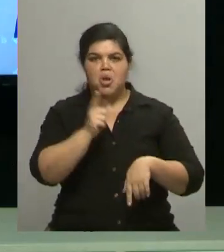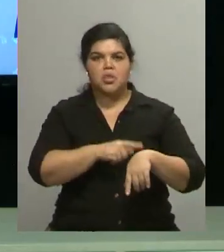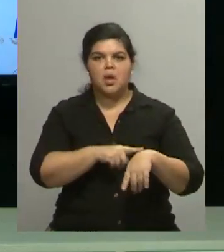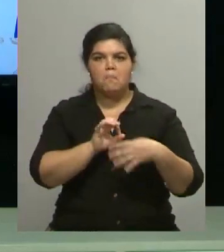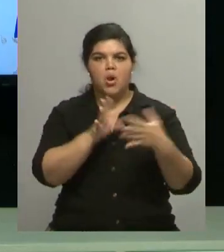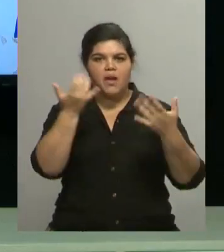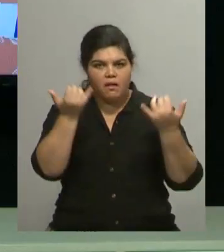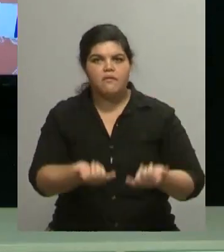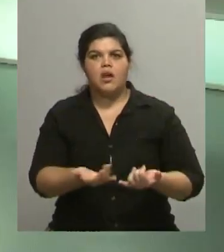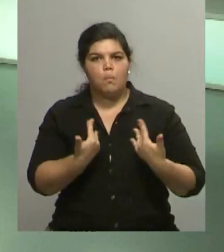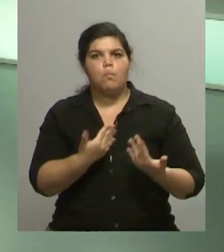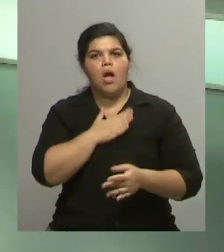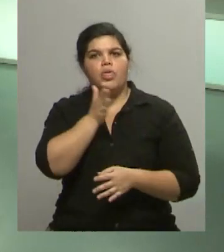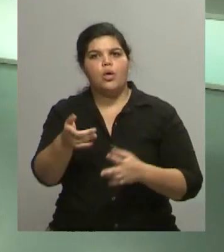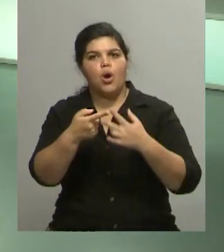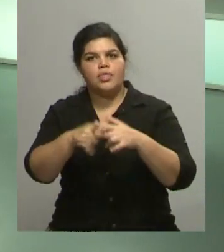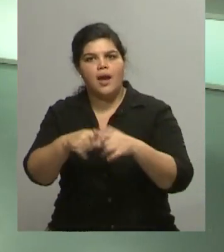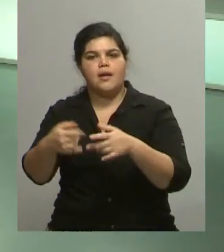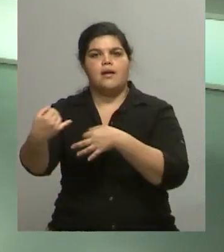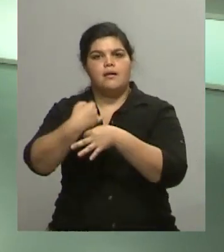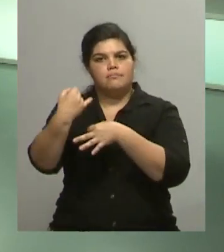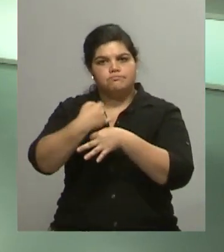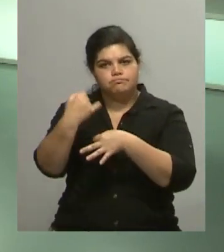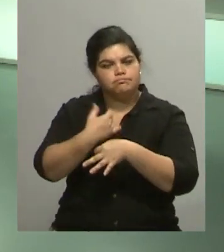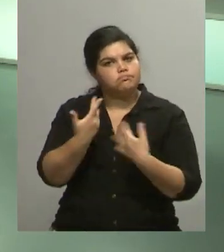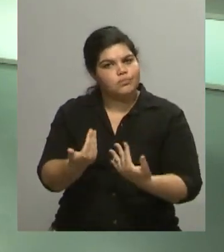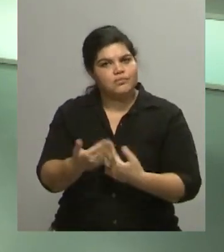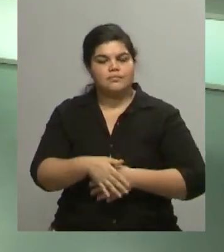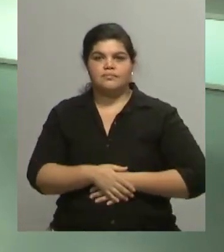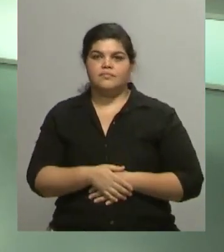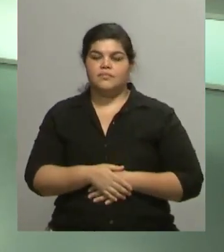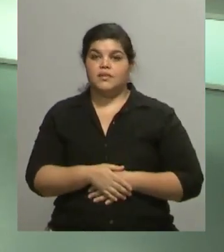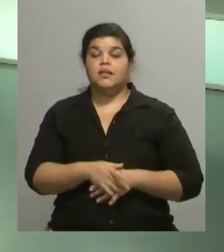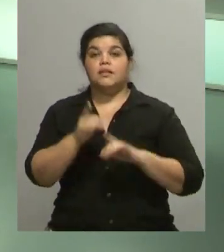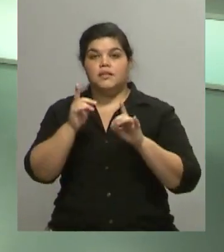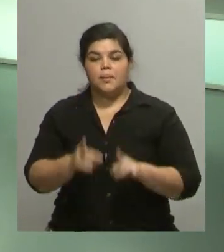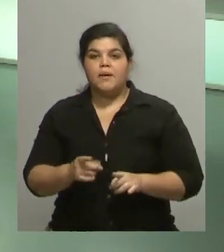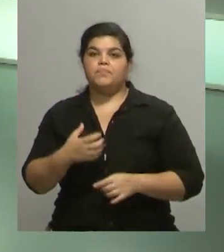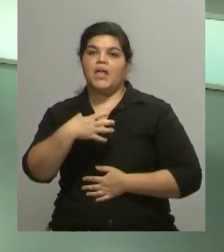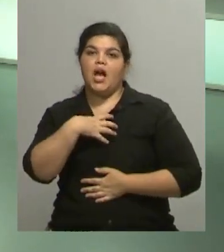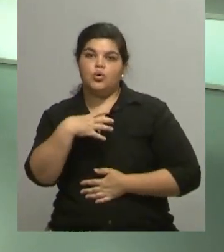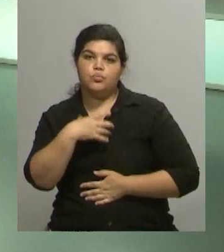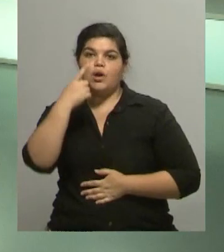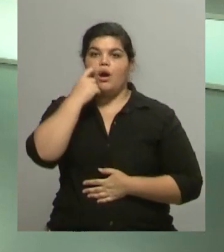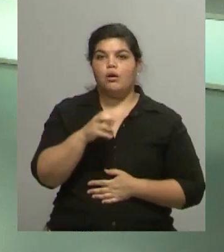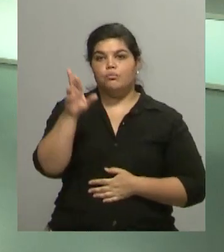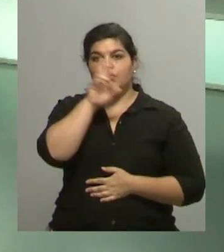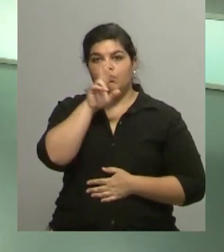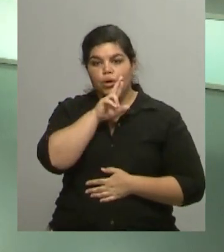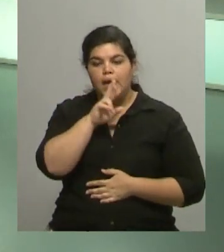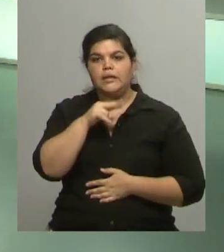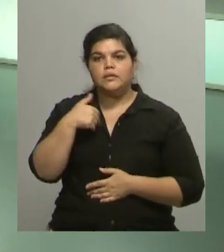Yo siempre digo que por ahí hay que aprovechar a antes y a esta experiencia que por ahí nuestros alumnos, alumnas esperan a,